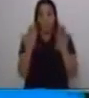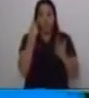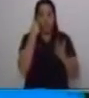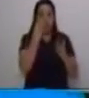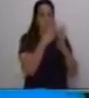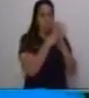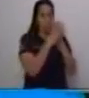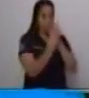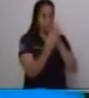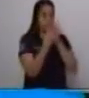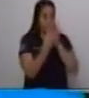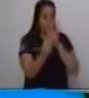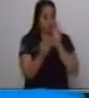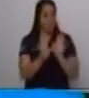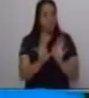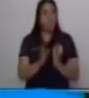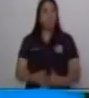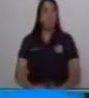Observa.